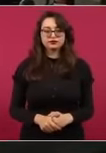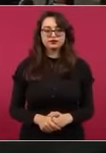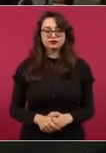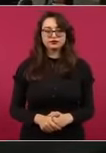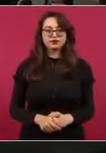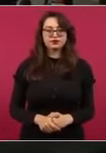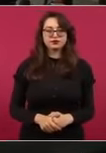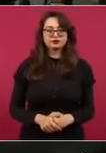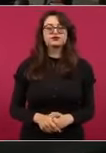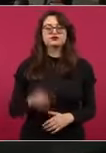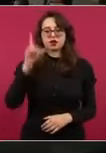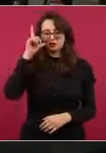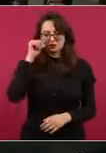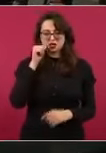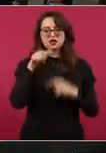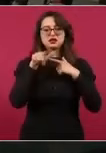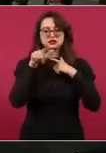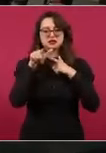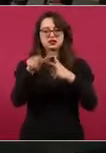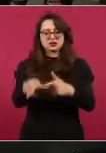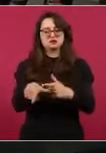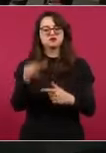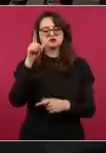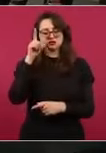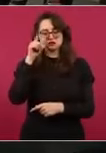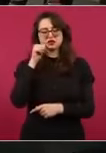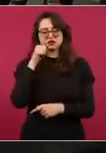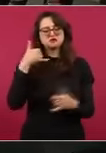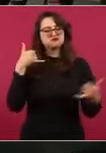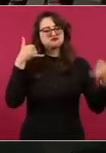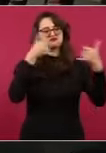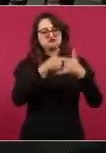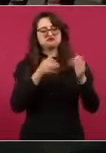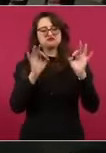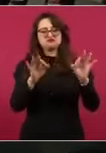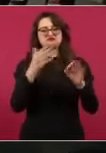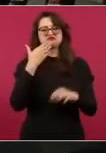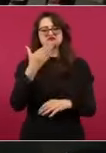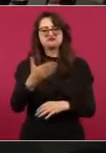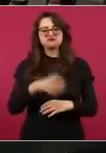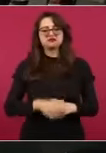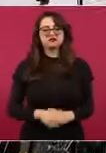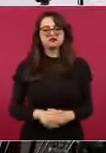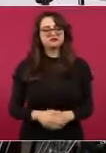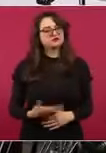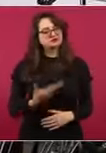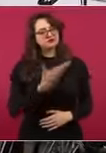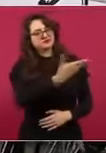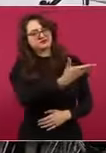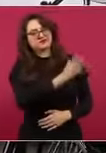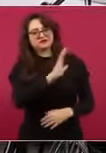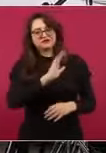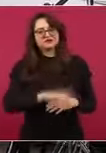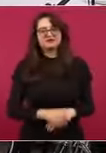de todo, de todo hablamos y muy bien, fue muy buena la llamada. Ahí está también la medalla,